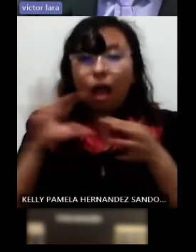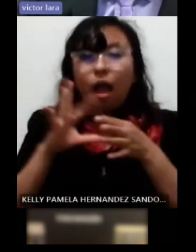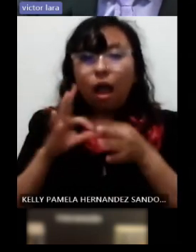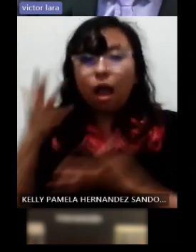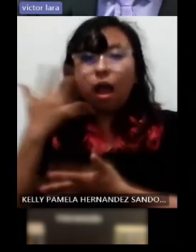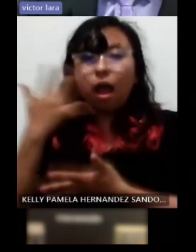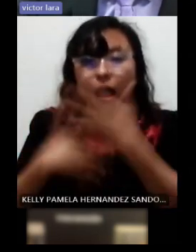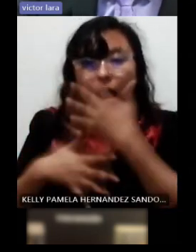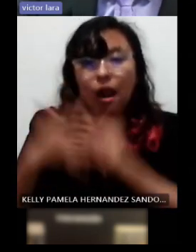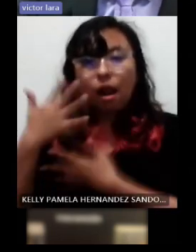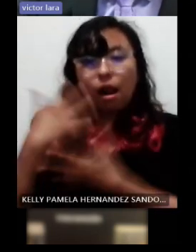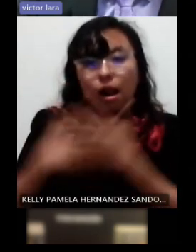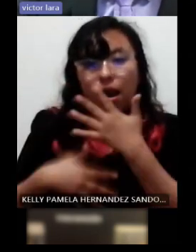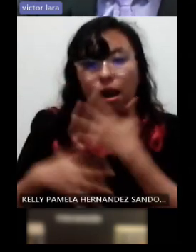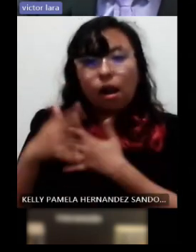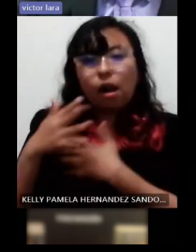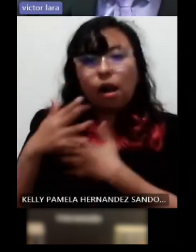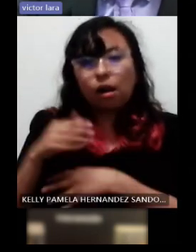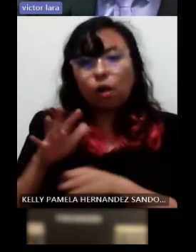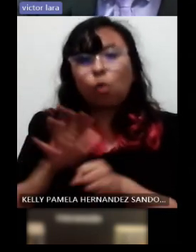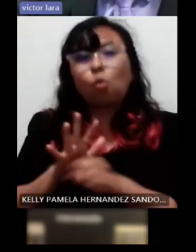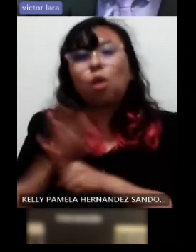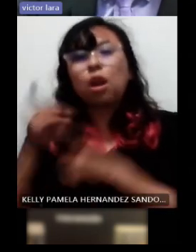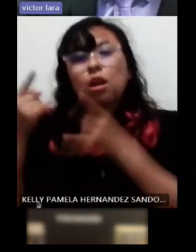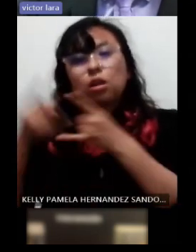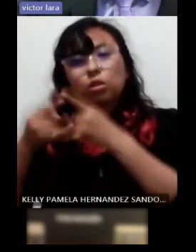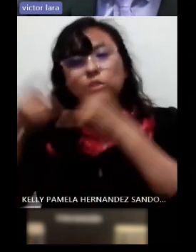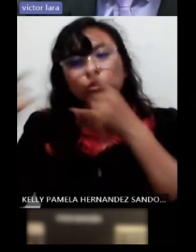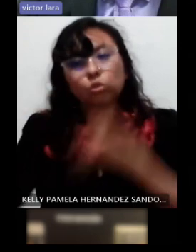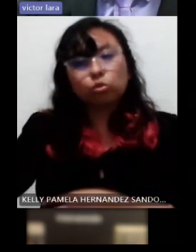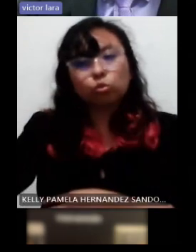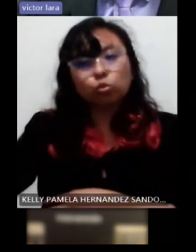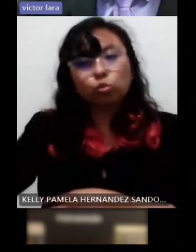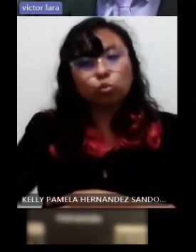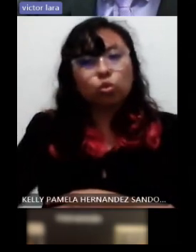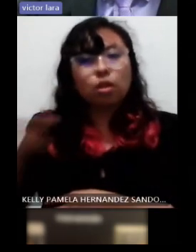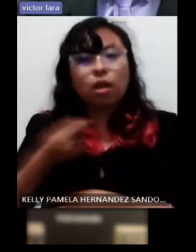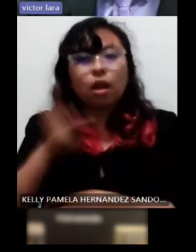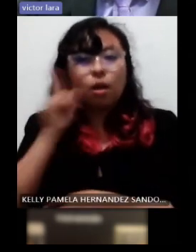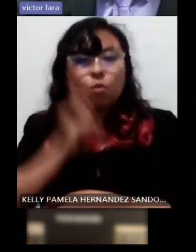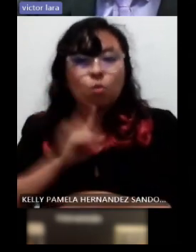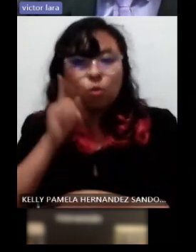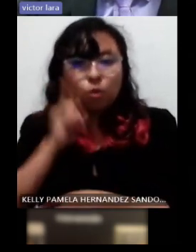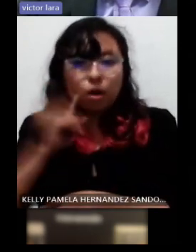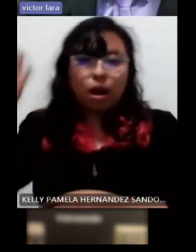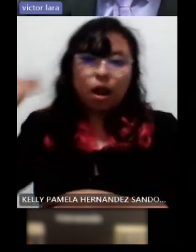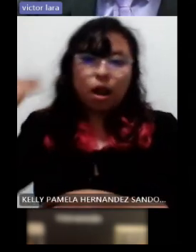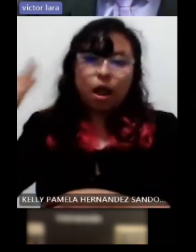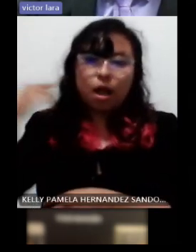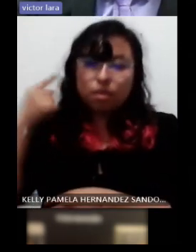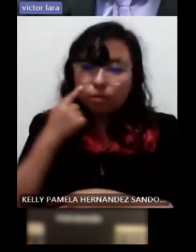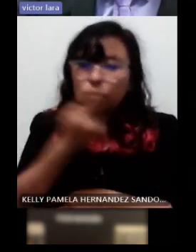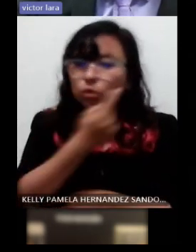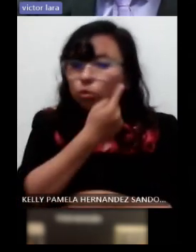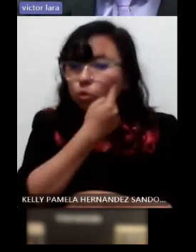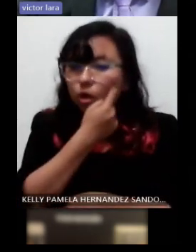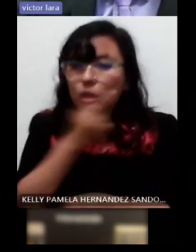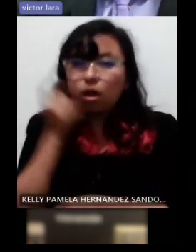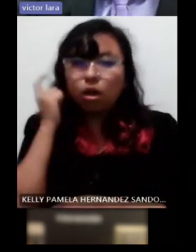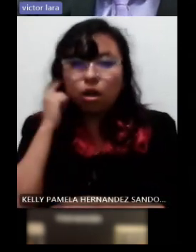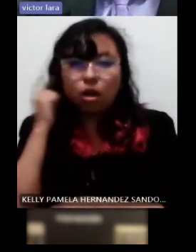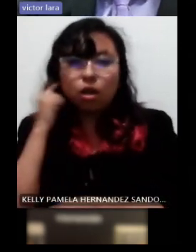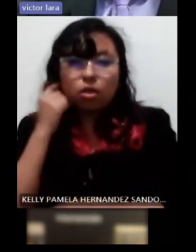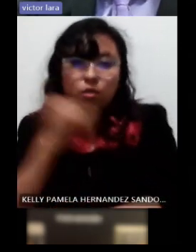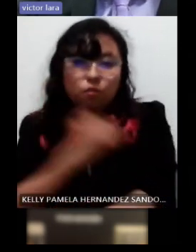lo que es la historia o los antecedentes visuales y oftalmológicos de su familiar y prácticamente